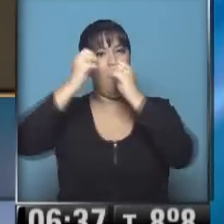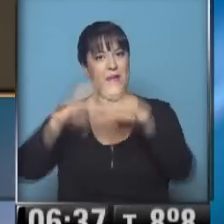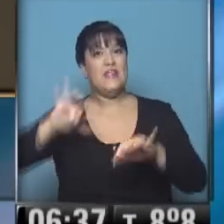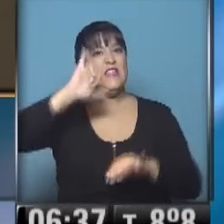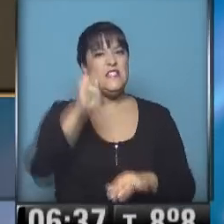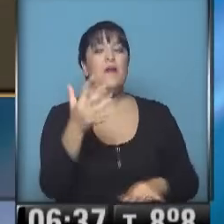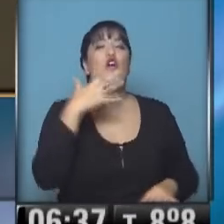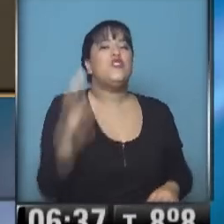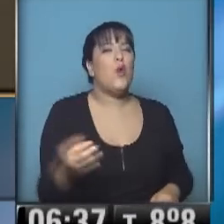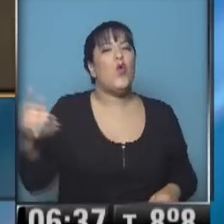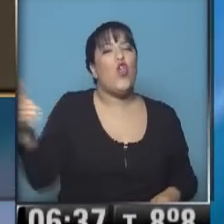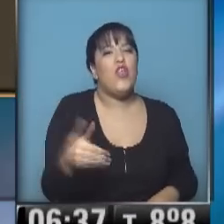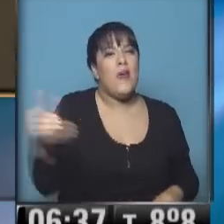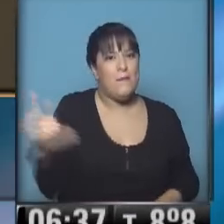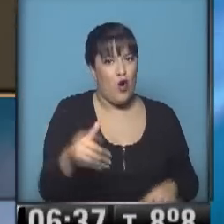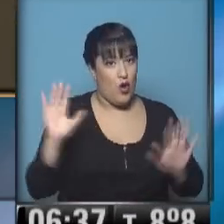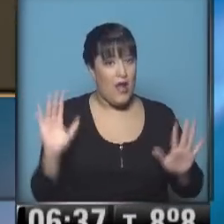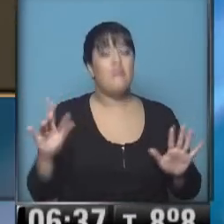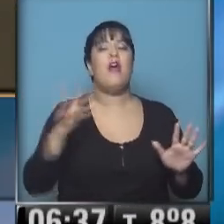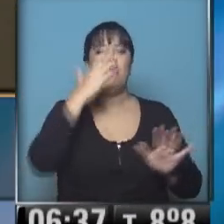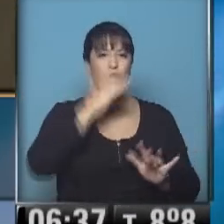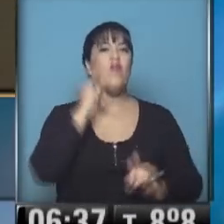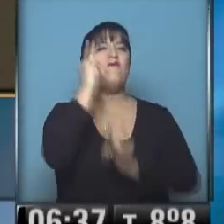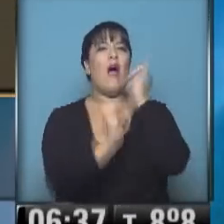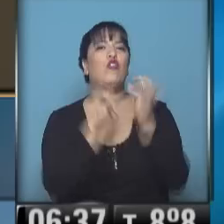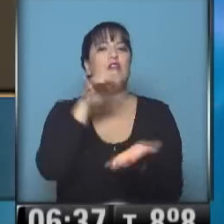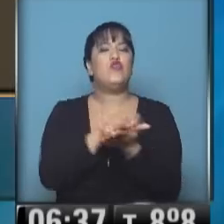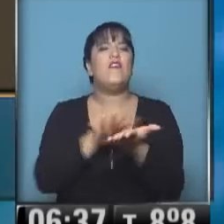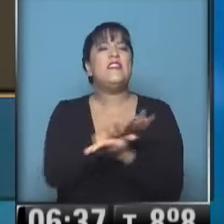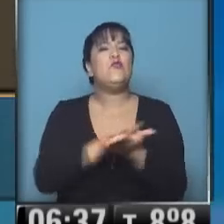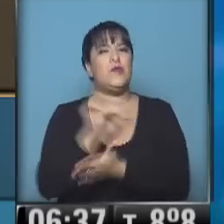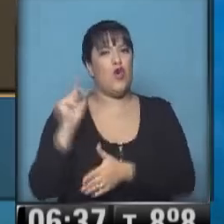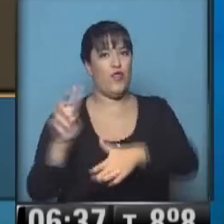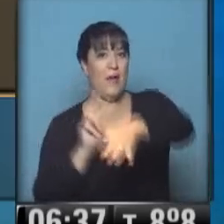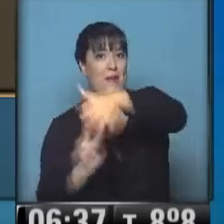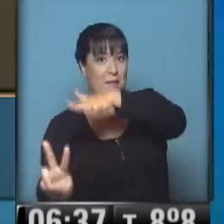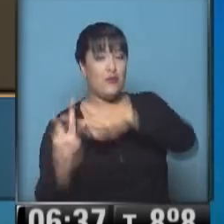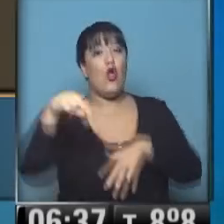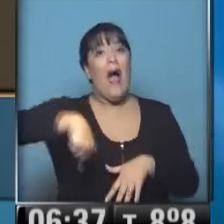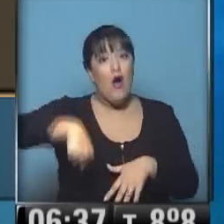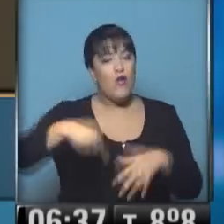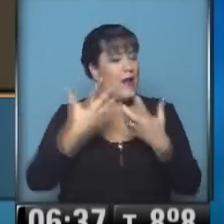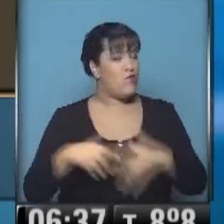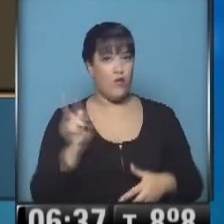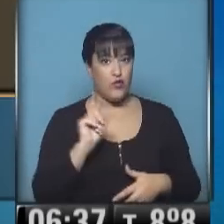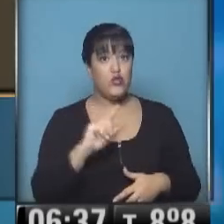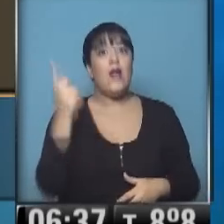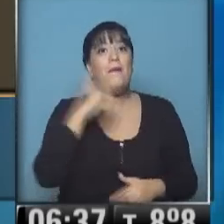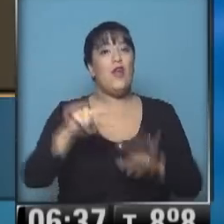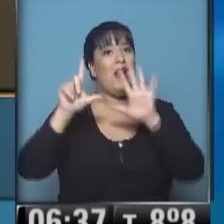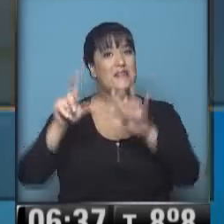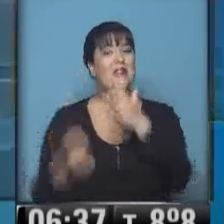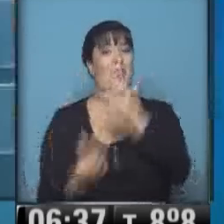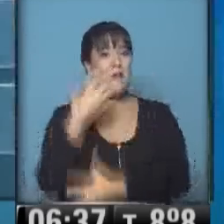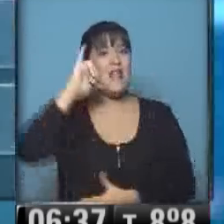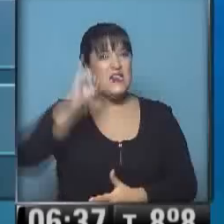reducida. Vamos a estar atentos informando sobre esta situación. Por ahora, entonces, no funciona, pero sí, a partir de las 7, lo haría entre